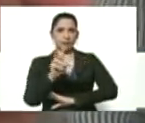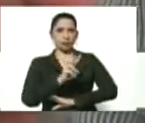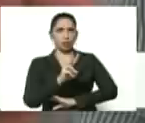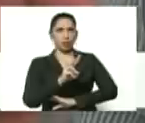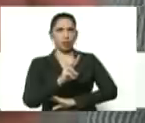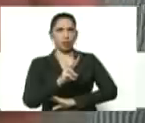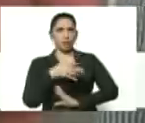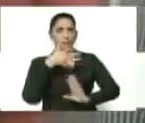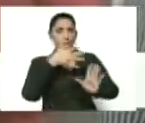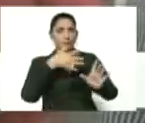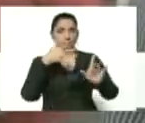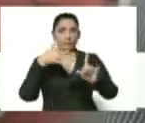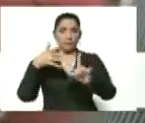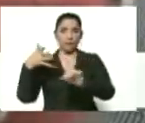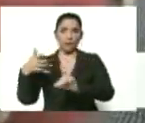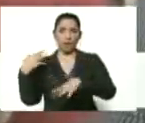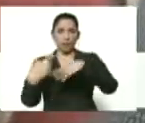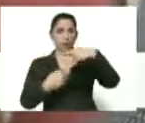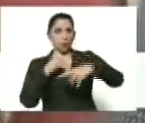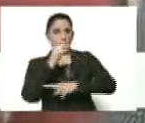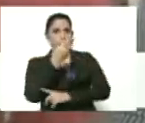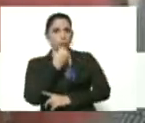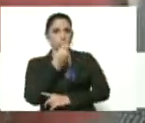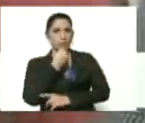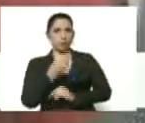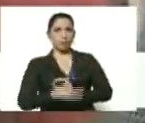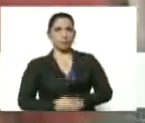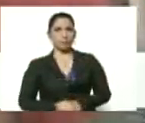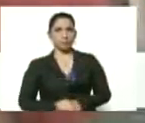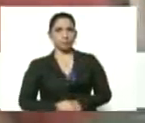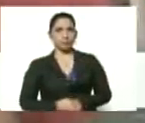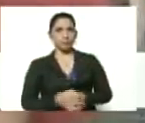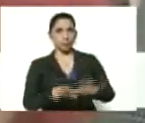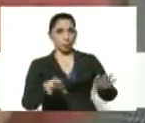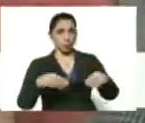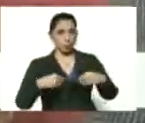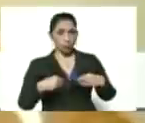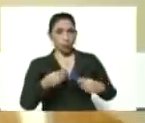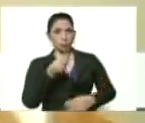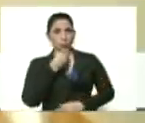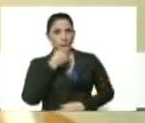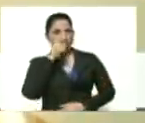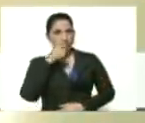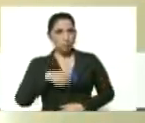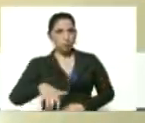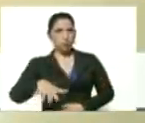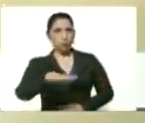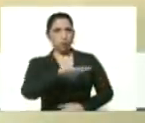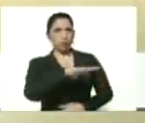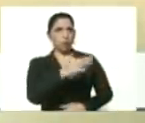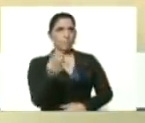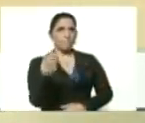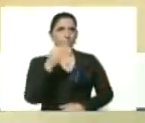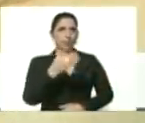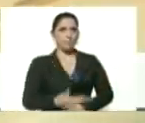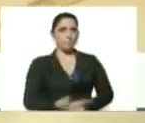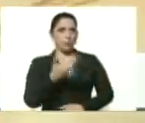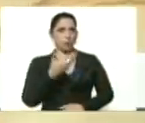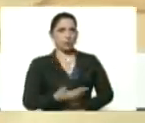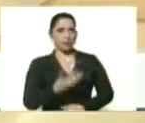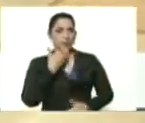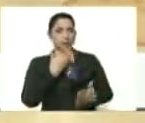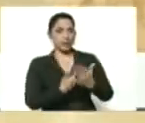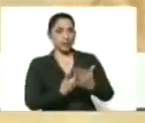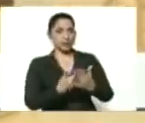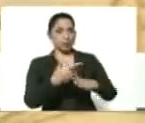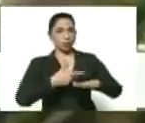incentivar la revolución alimentaria y asegurar el alimento del pueblo que es lo más importante muchísimas